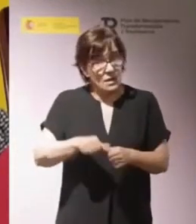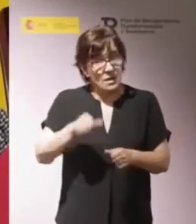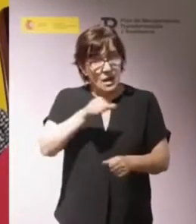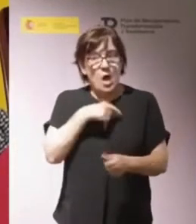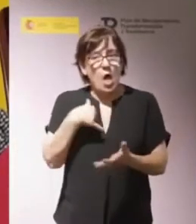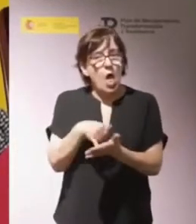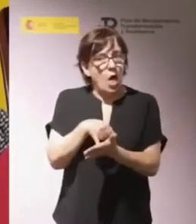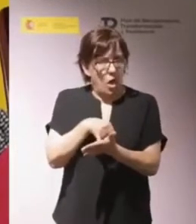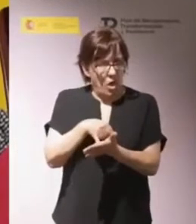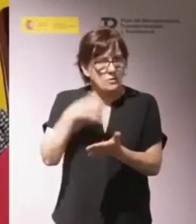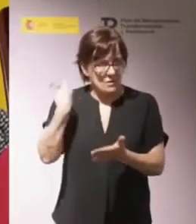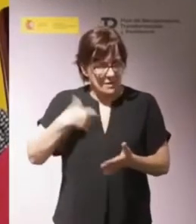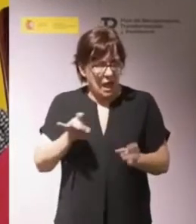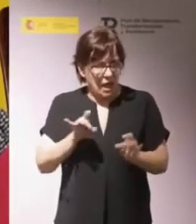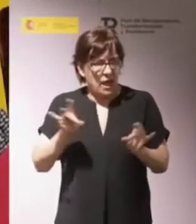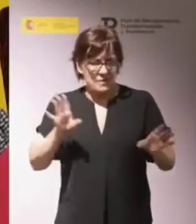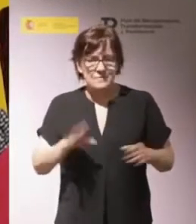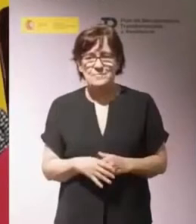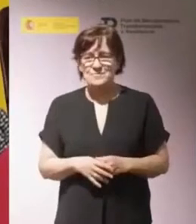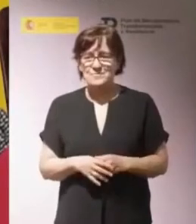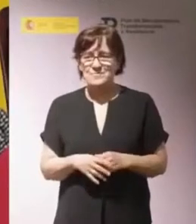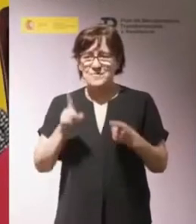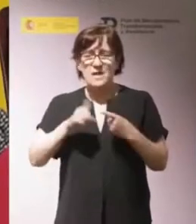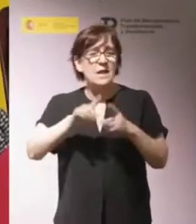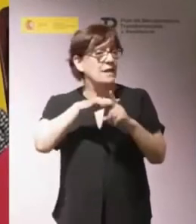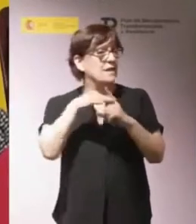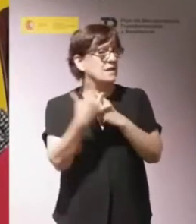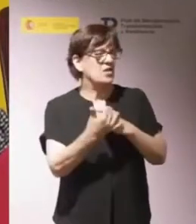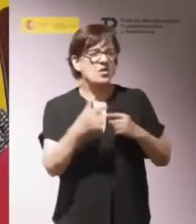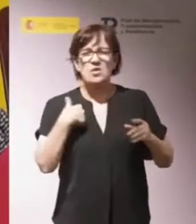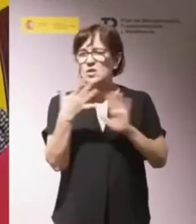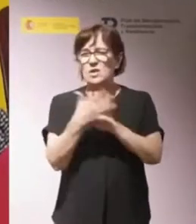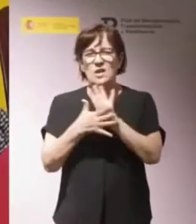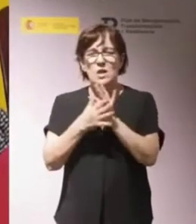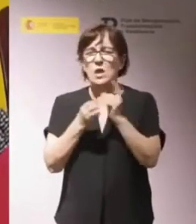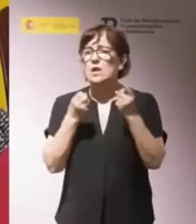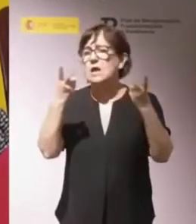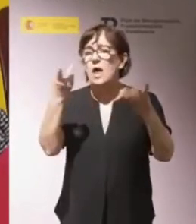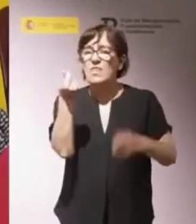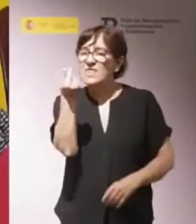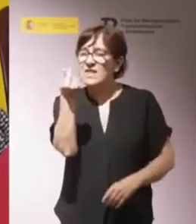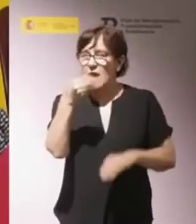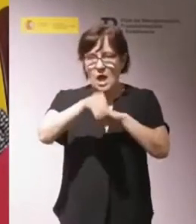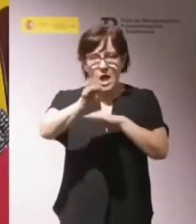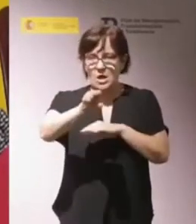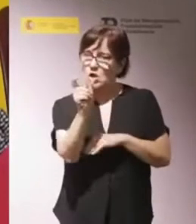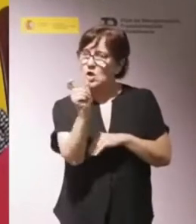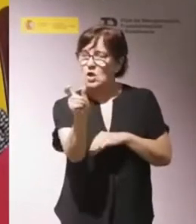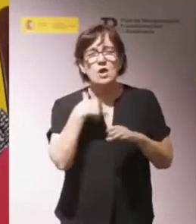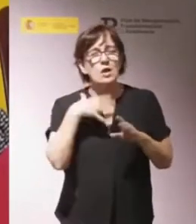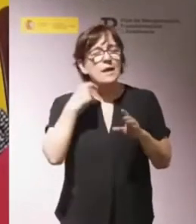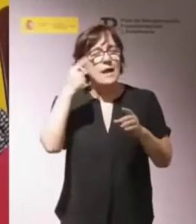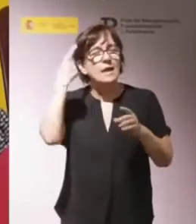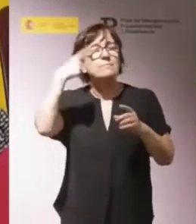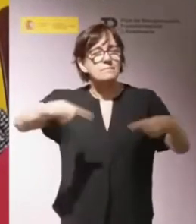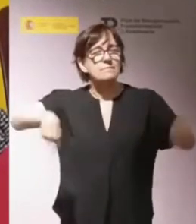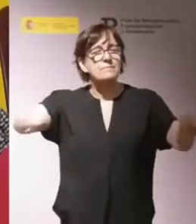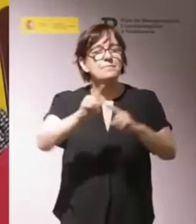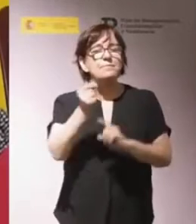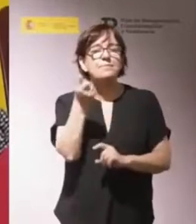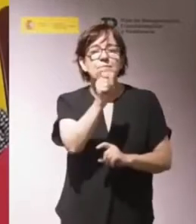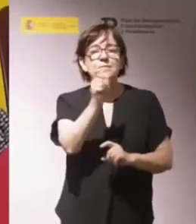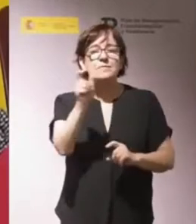fragilizada. En cuanto a lo que es la situación, yo no voy a hablar de cifras de dinero, pero sí quería contextualizar un poco con